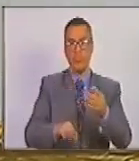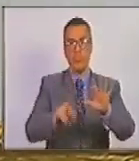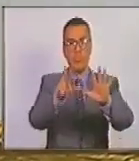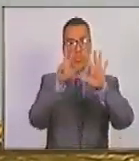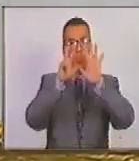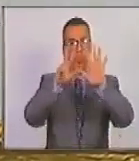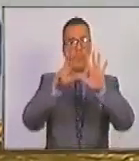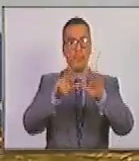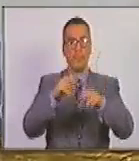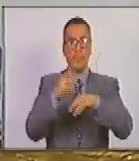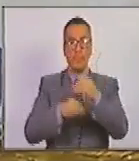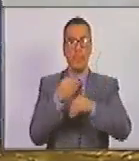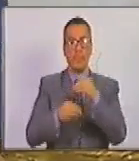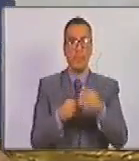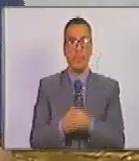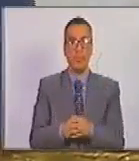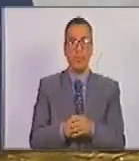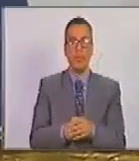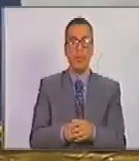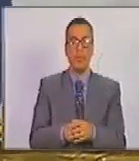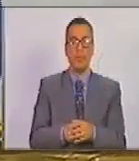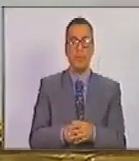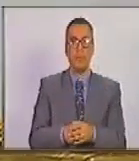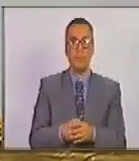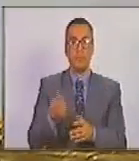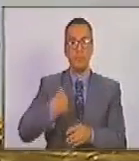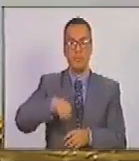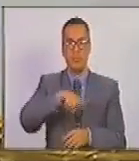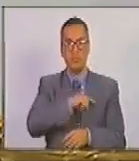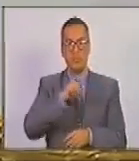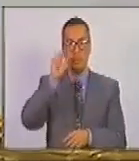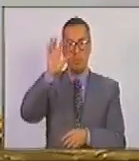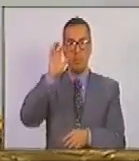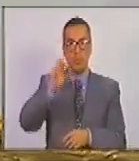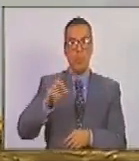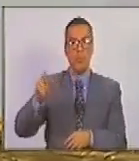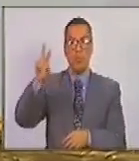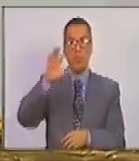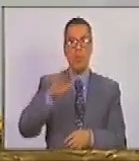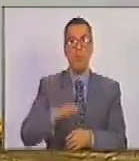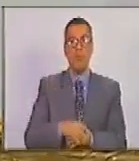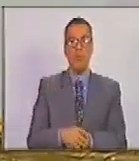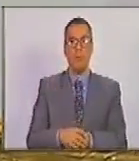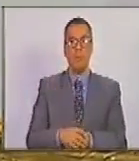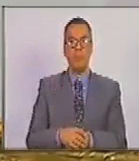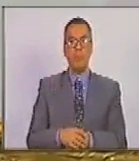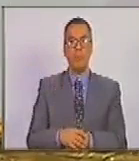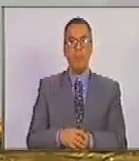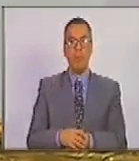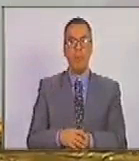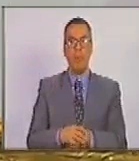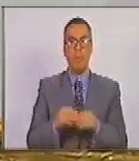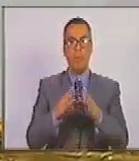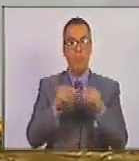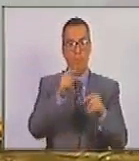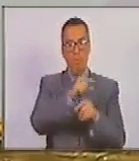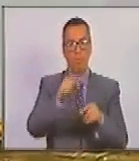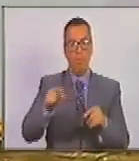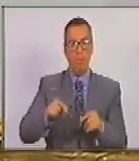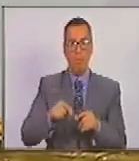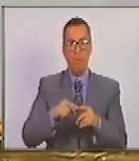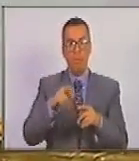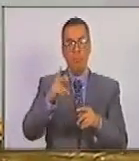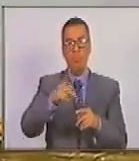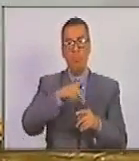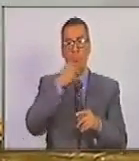delitos que han sido cometidos contra nuestra patria y sobre todo por personajes de la